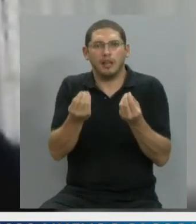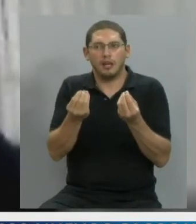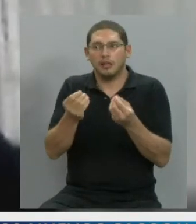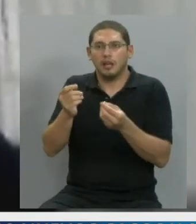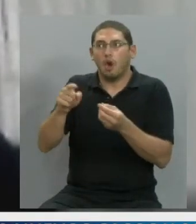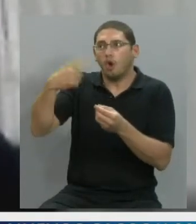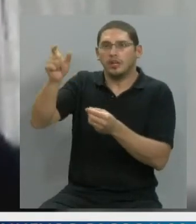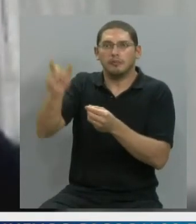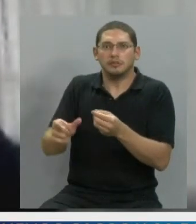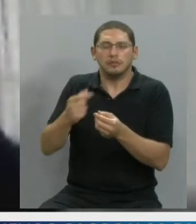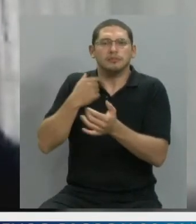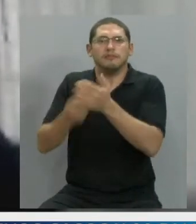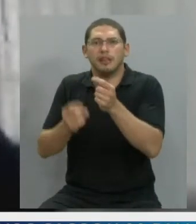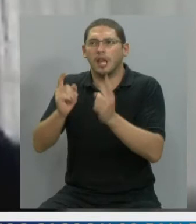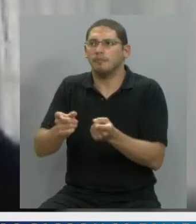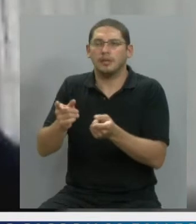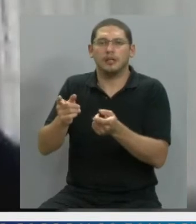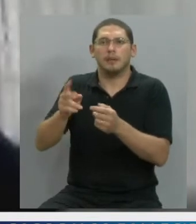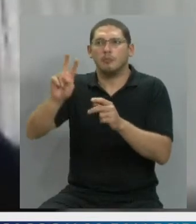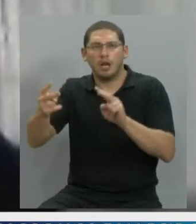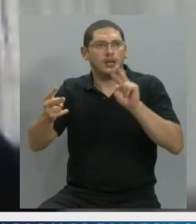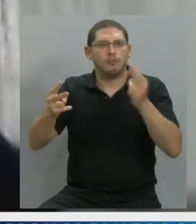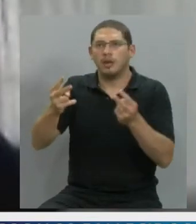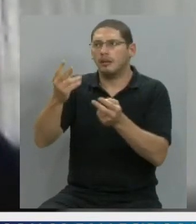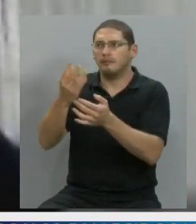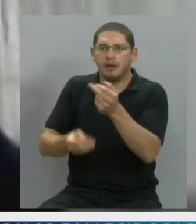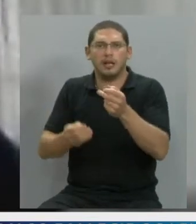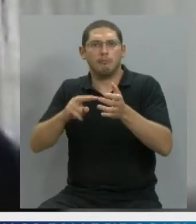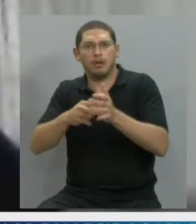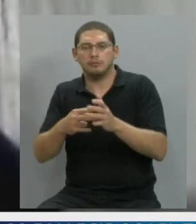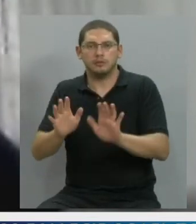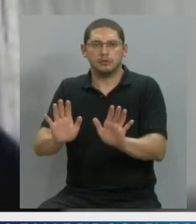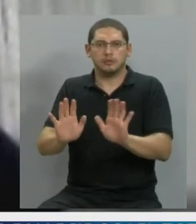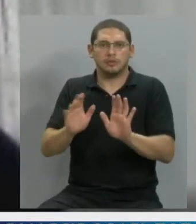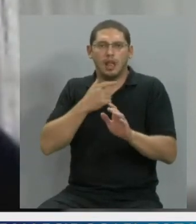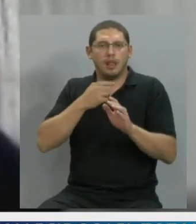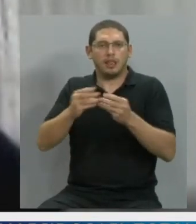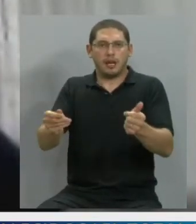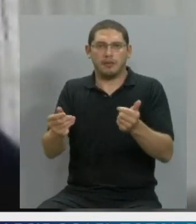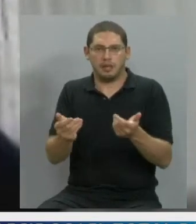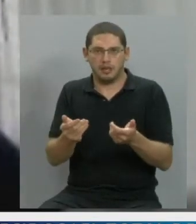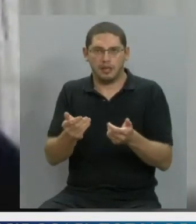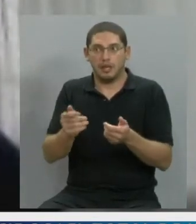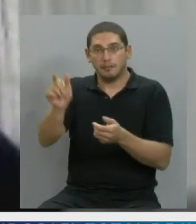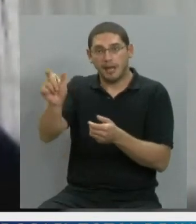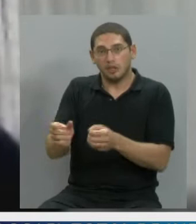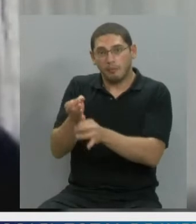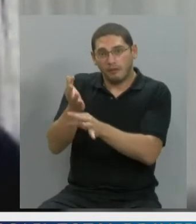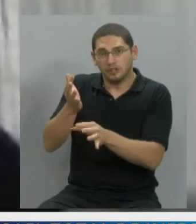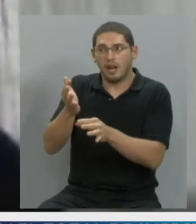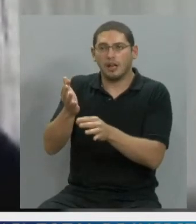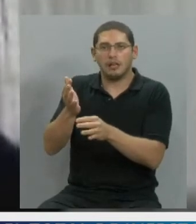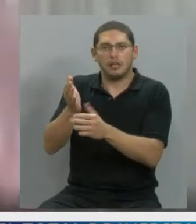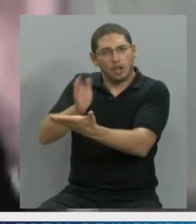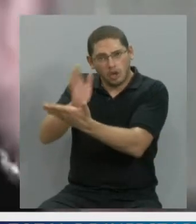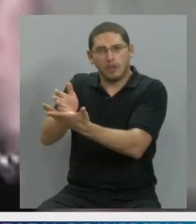La segunda es para que a los profesionales reciban la pena que se merecen, para que